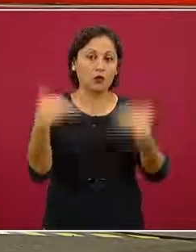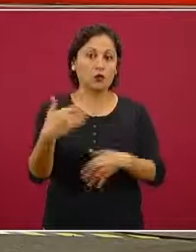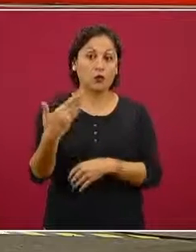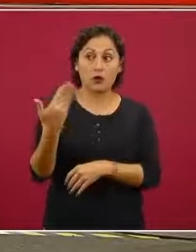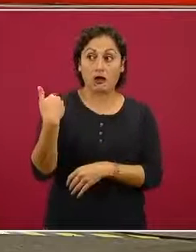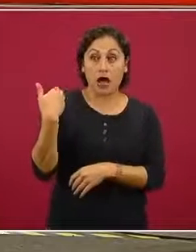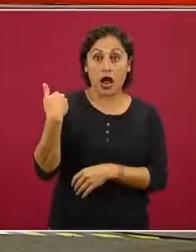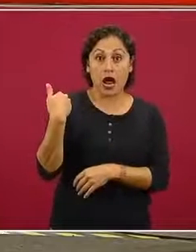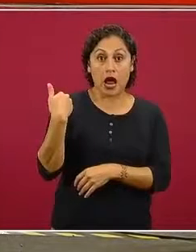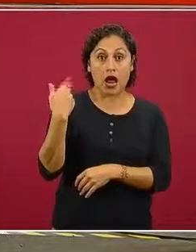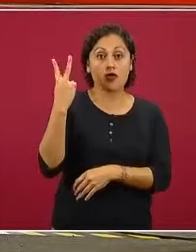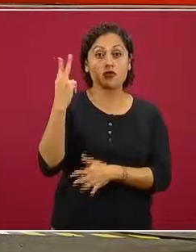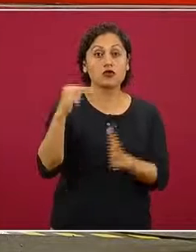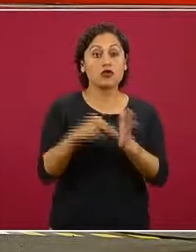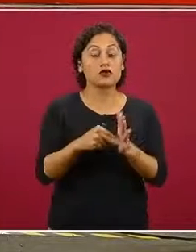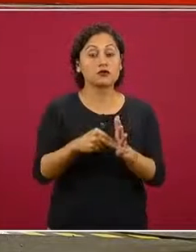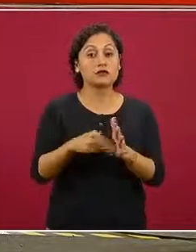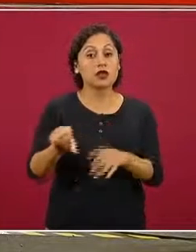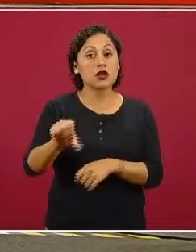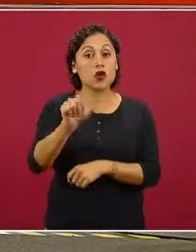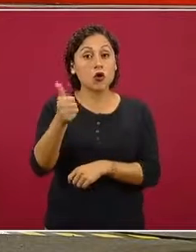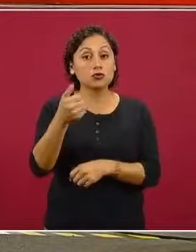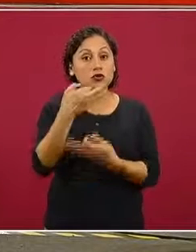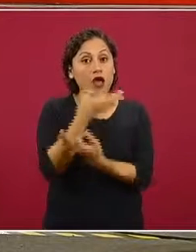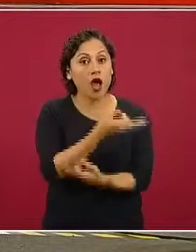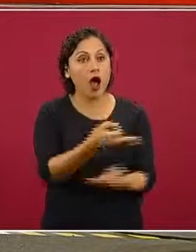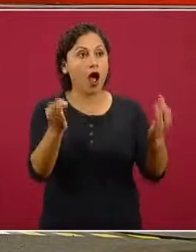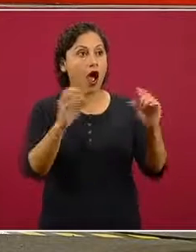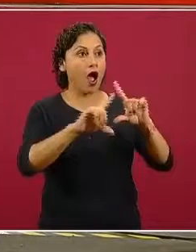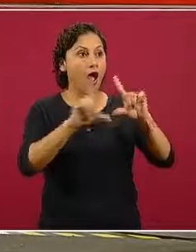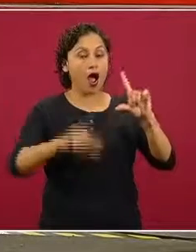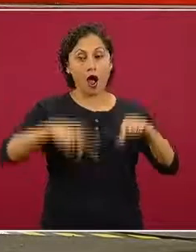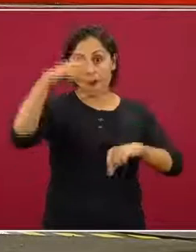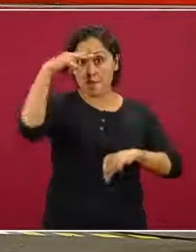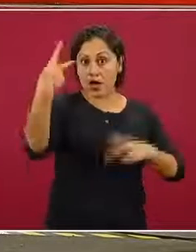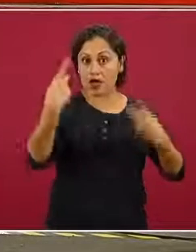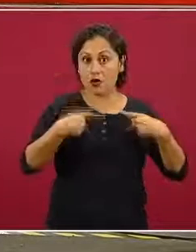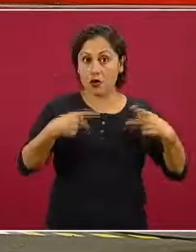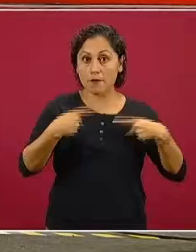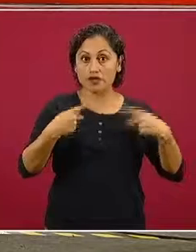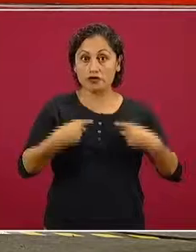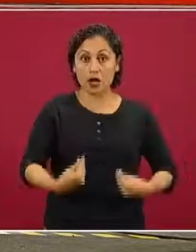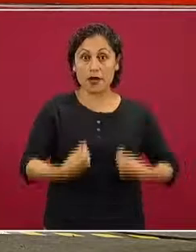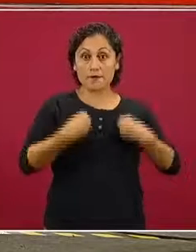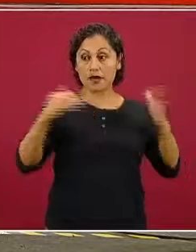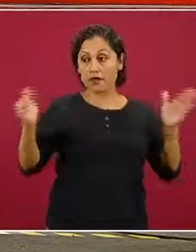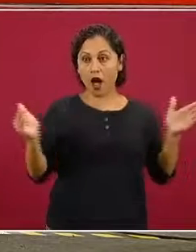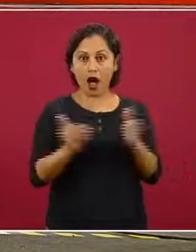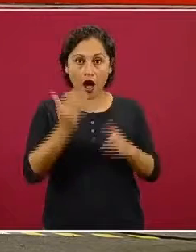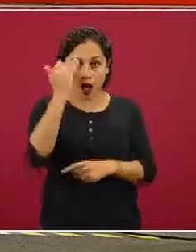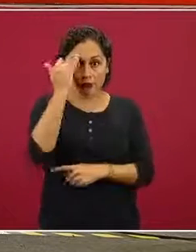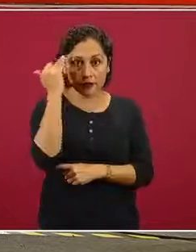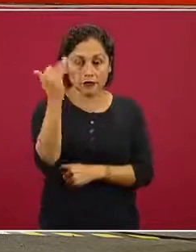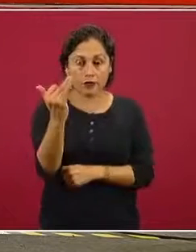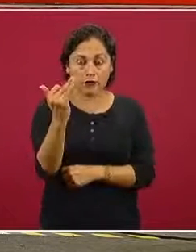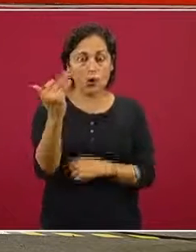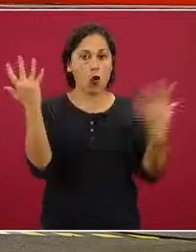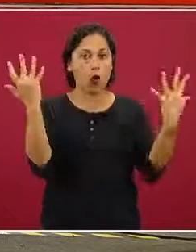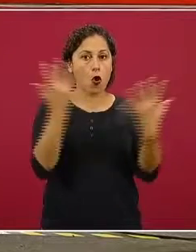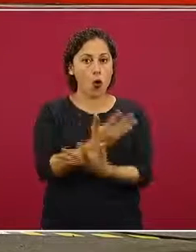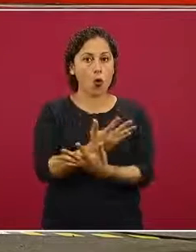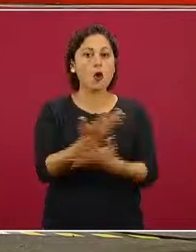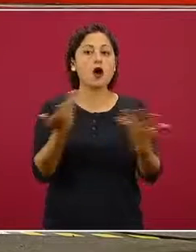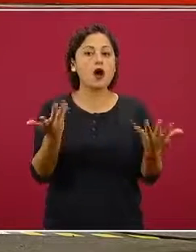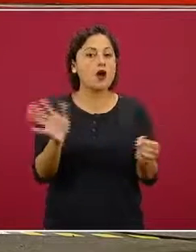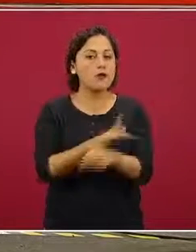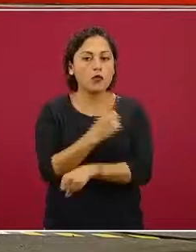en 2011 cuando se verificó que se había reducido la esperanza de vida al nacer y cuáles son